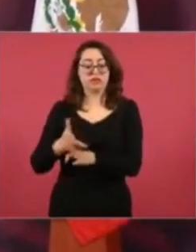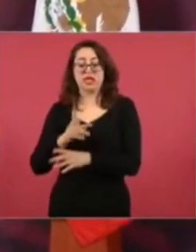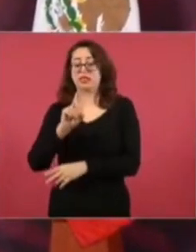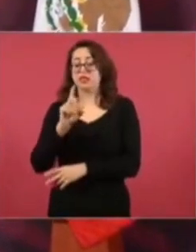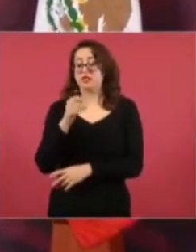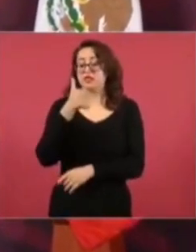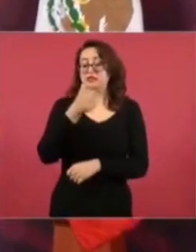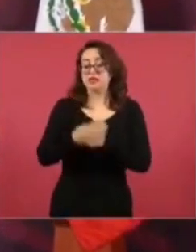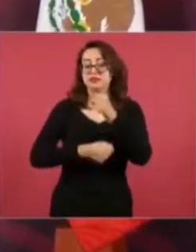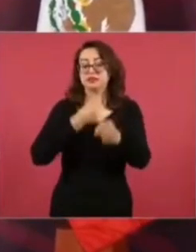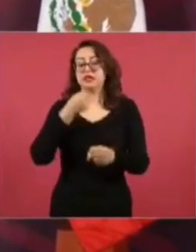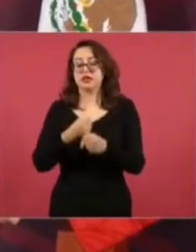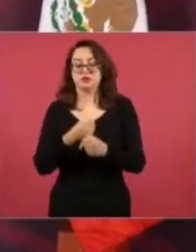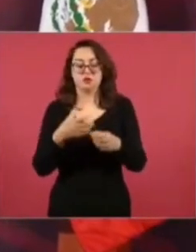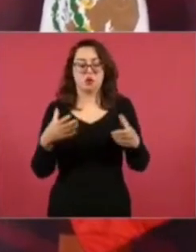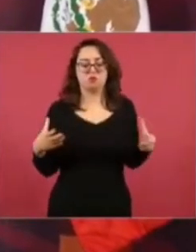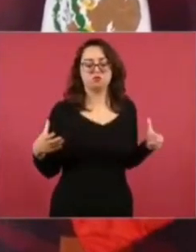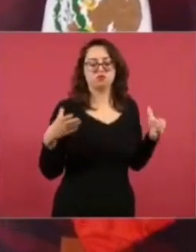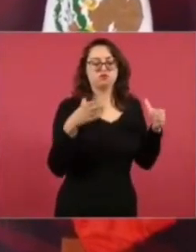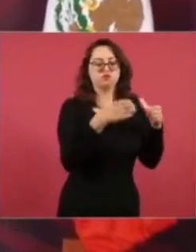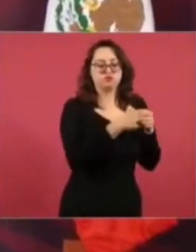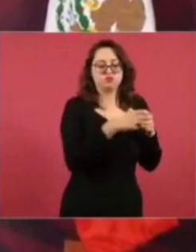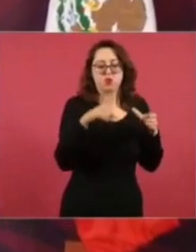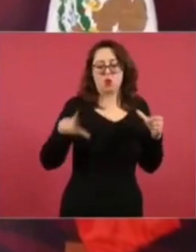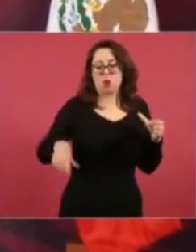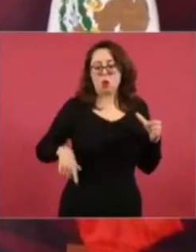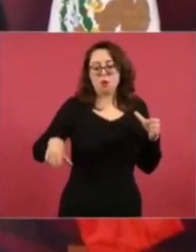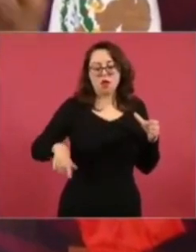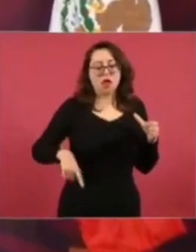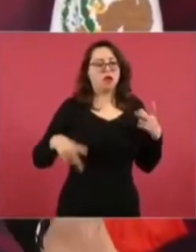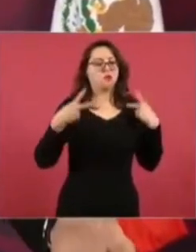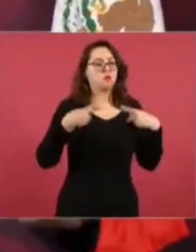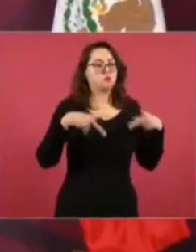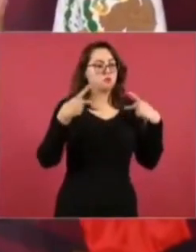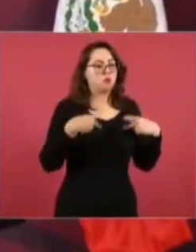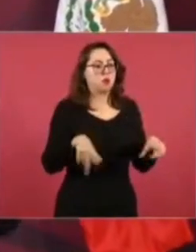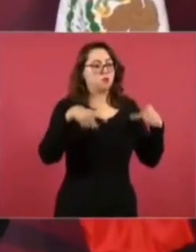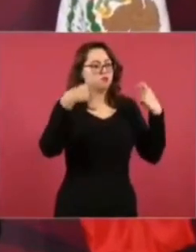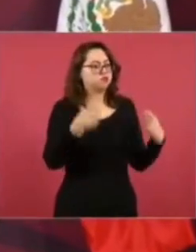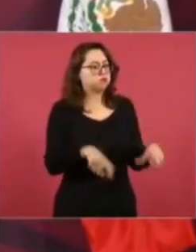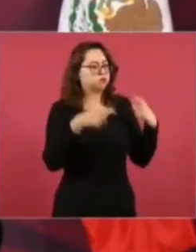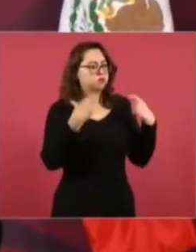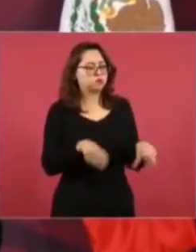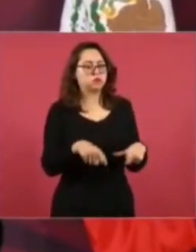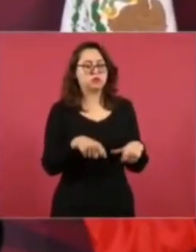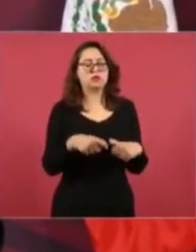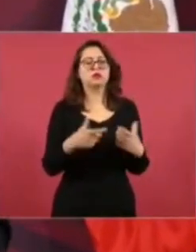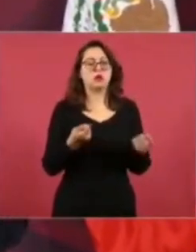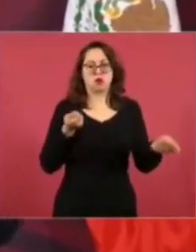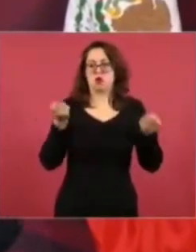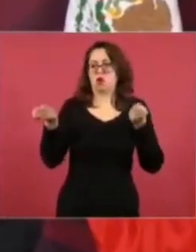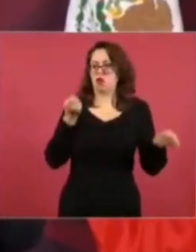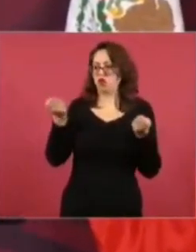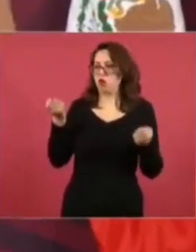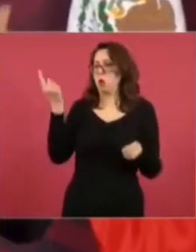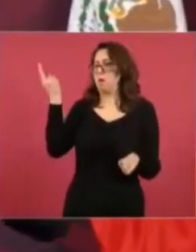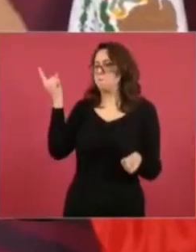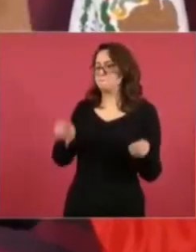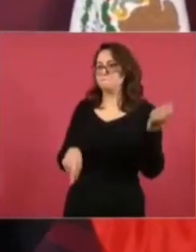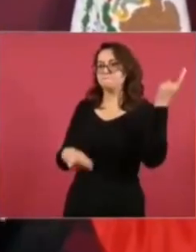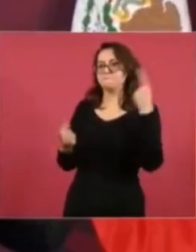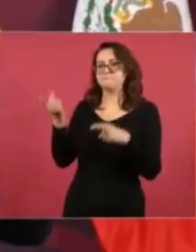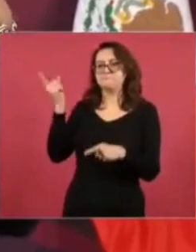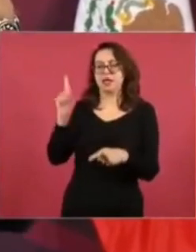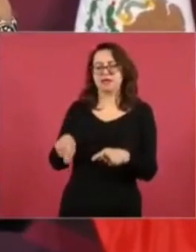porque no mandaba el pueblo. la democracia es el gobierno del pueblo, la oligarquía